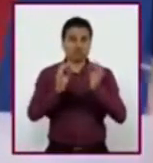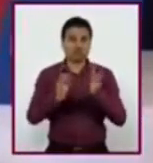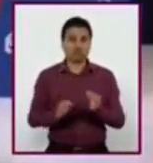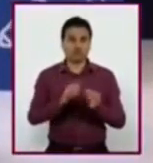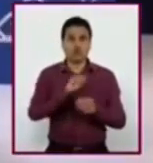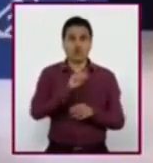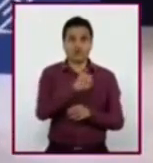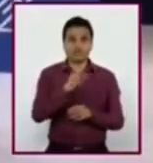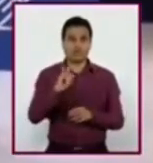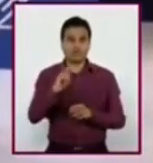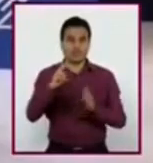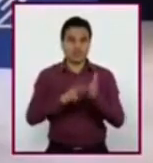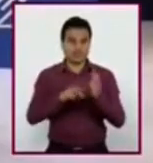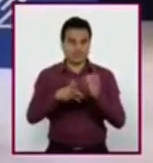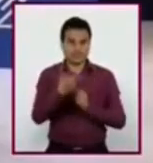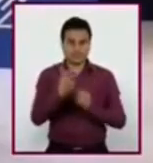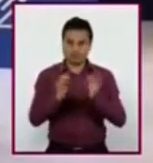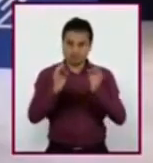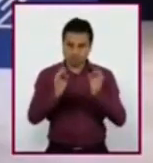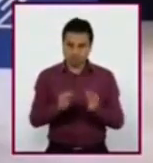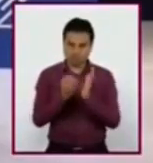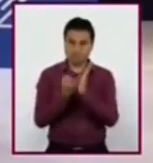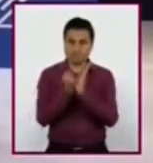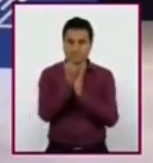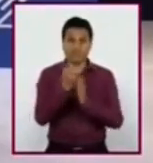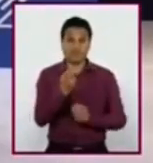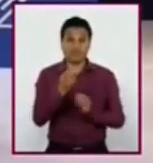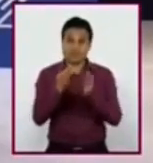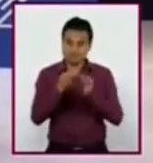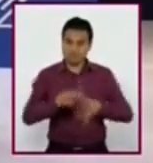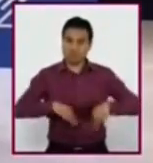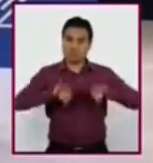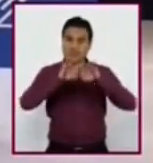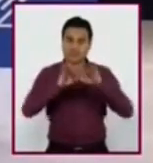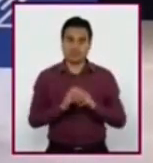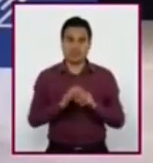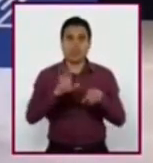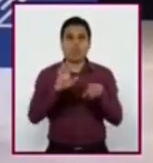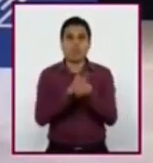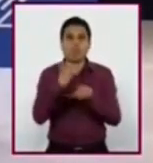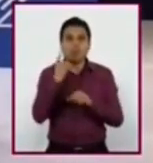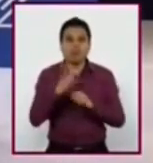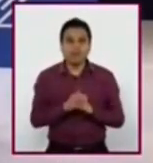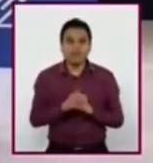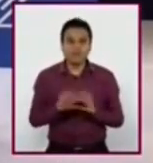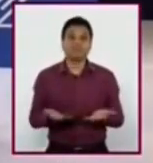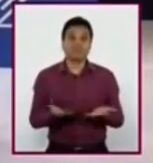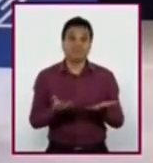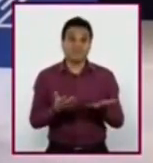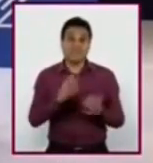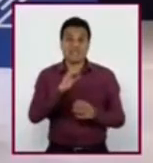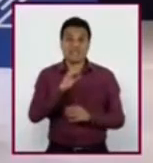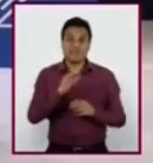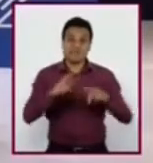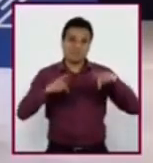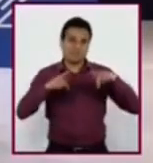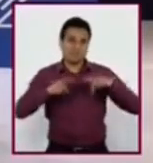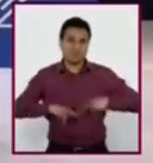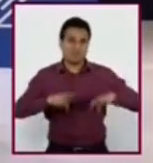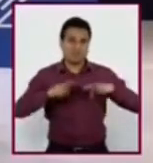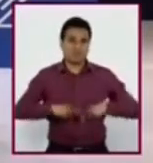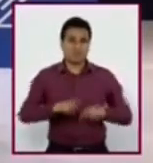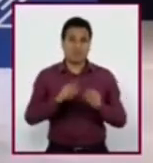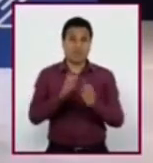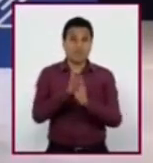11 de julio de 2013. Y es un evento importante, ya que en ocasiones, tanto los estereotipos como los prejuicios